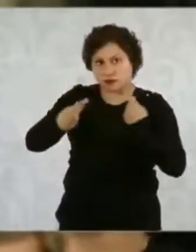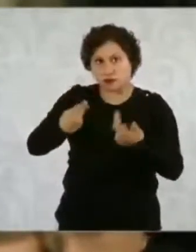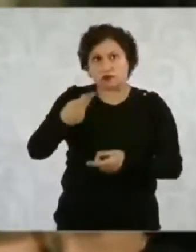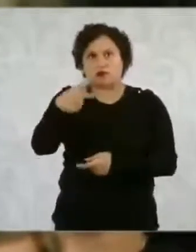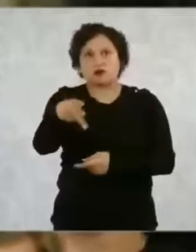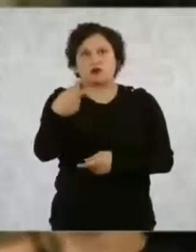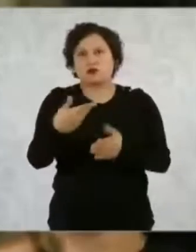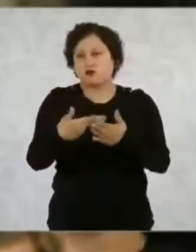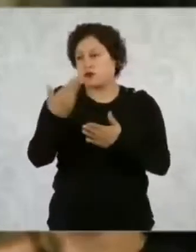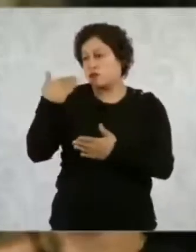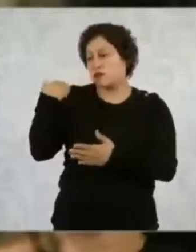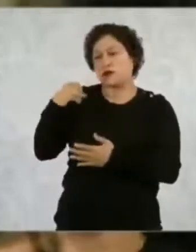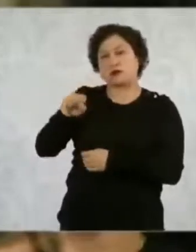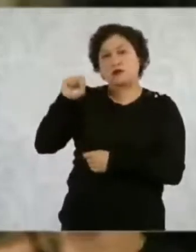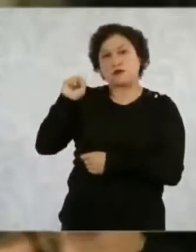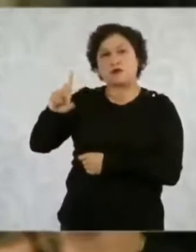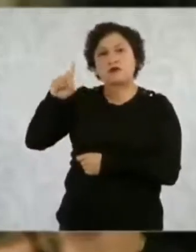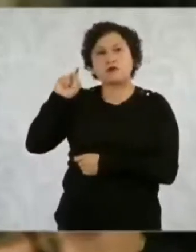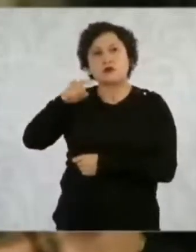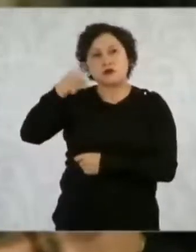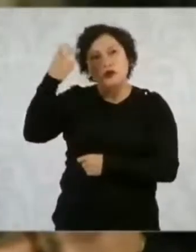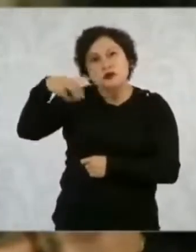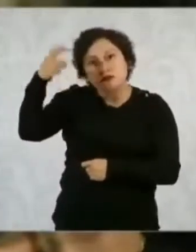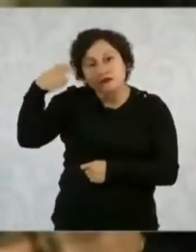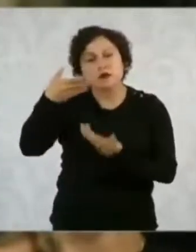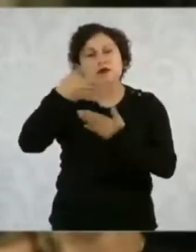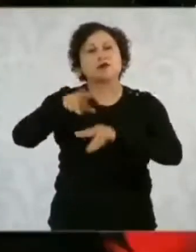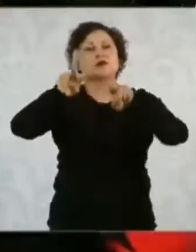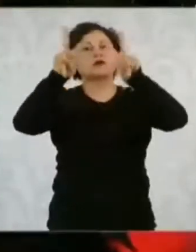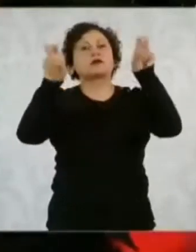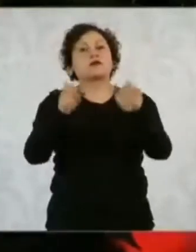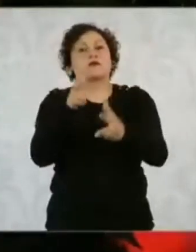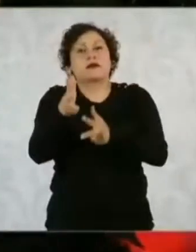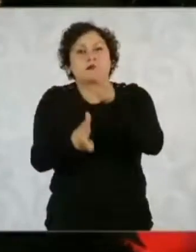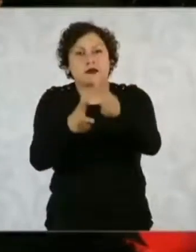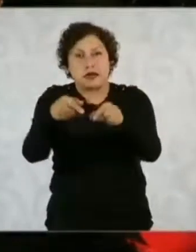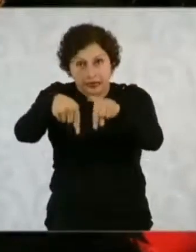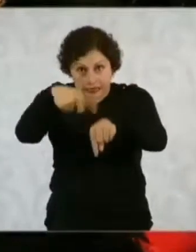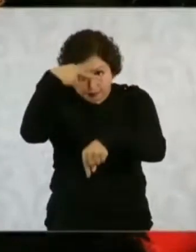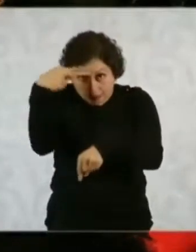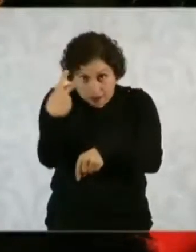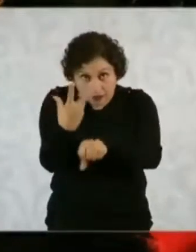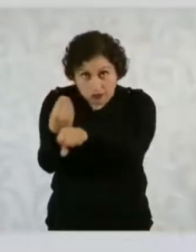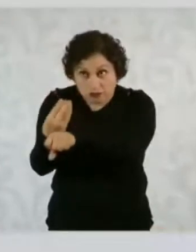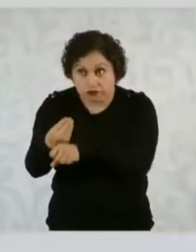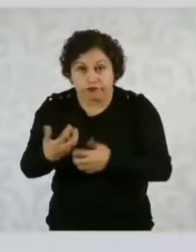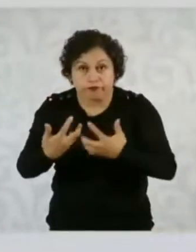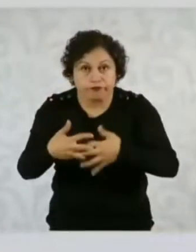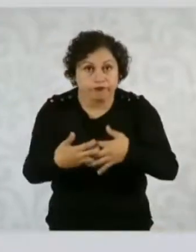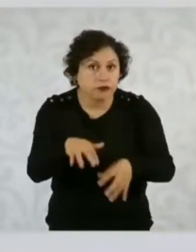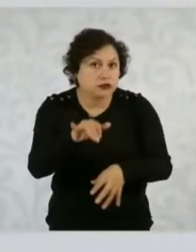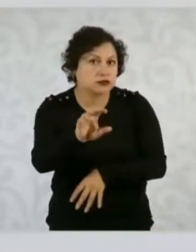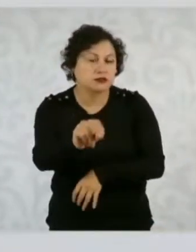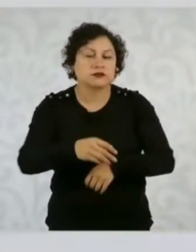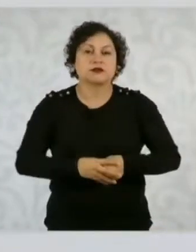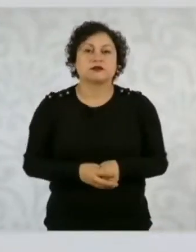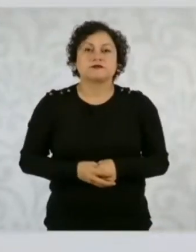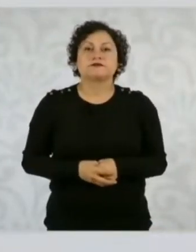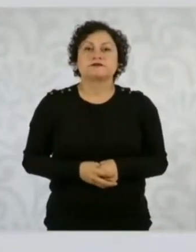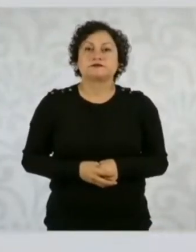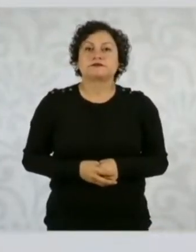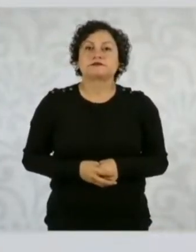los trenes, que si los trenes serán fabricados en México. Muchas gracias. Sí, pues fue una